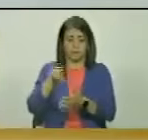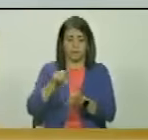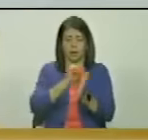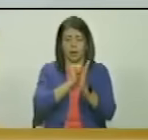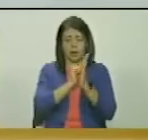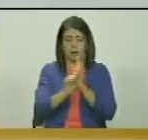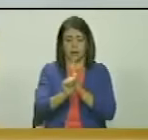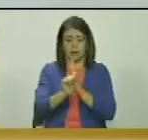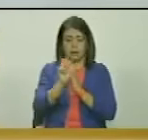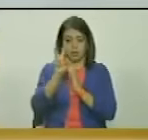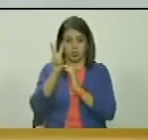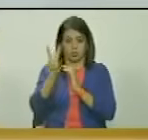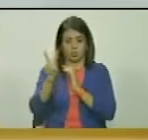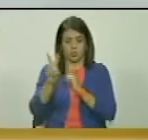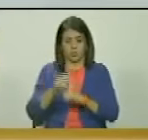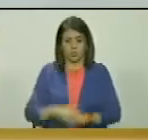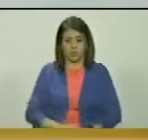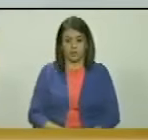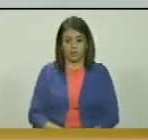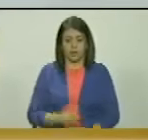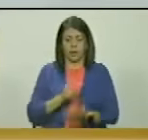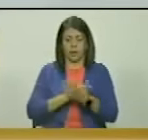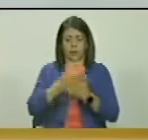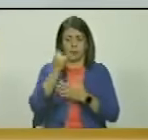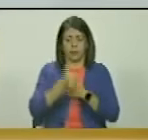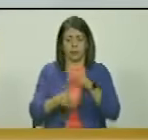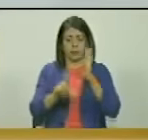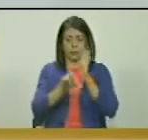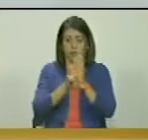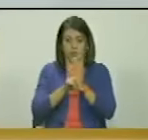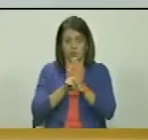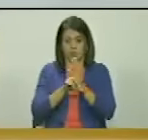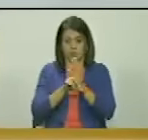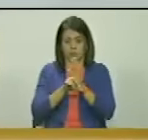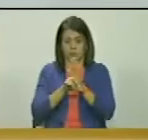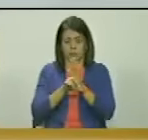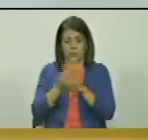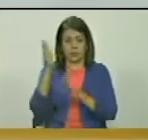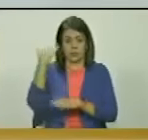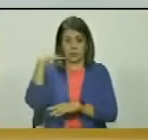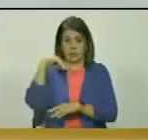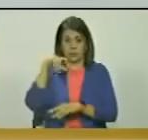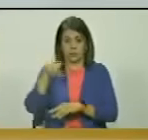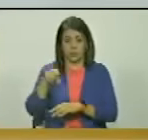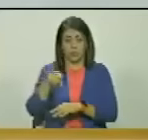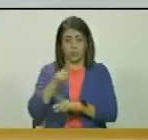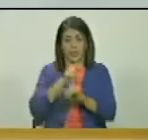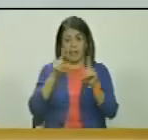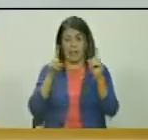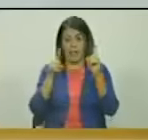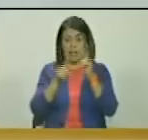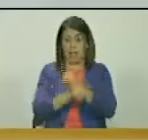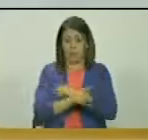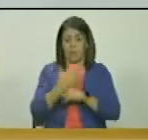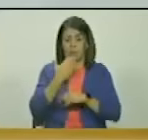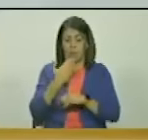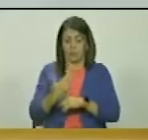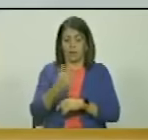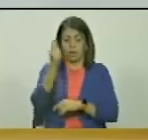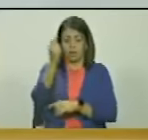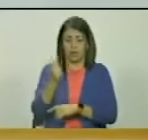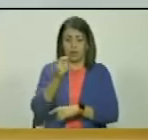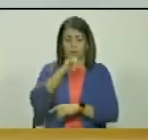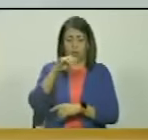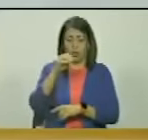artículo 2 del proyecto de ley según la modificación solicitada por el